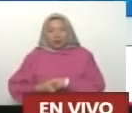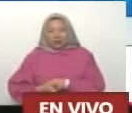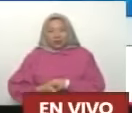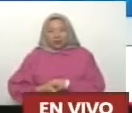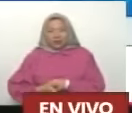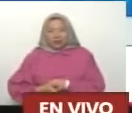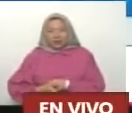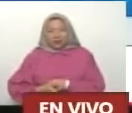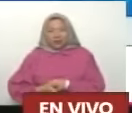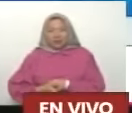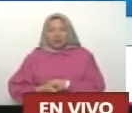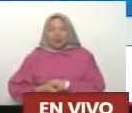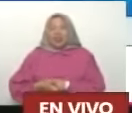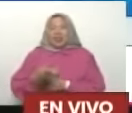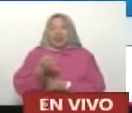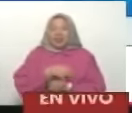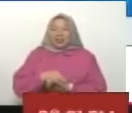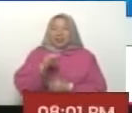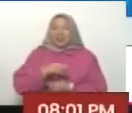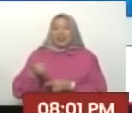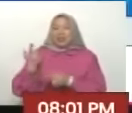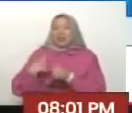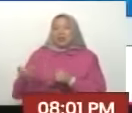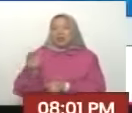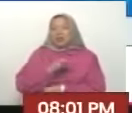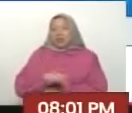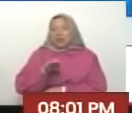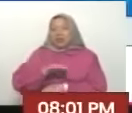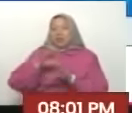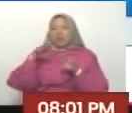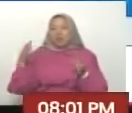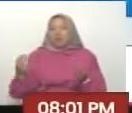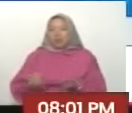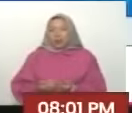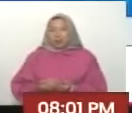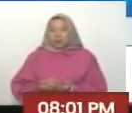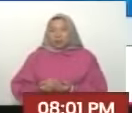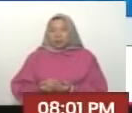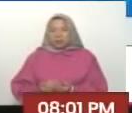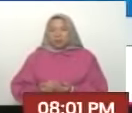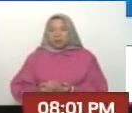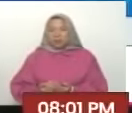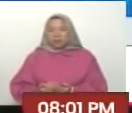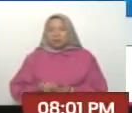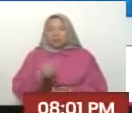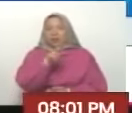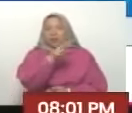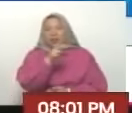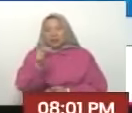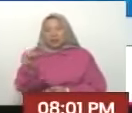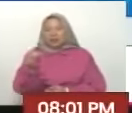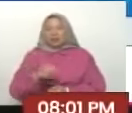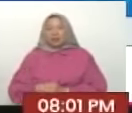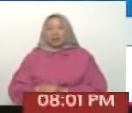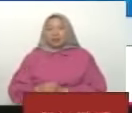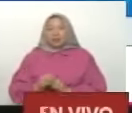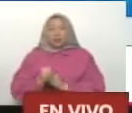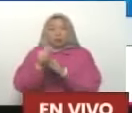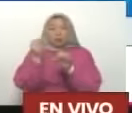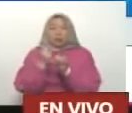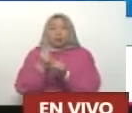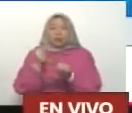Para la construcción De la alternativa Social mundial Llegaron Casi 300 Delegados